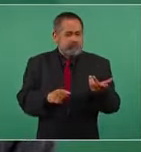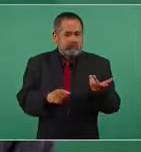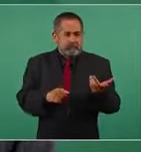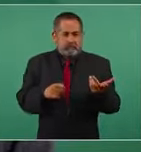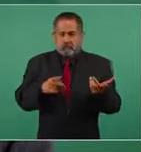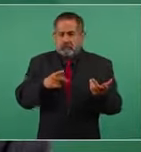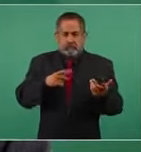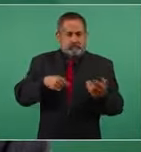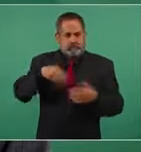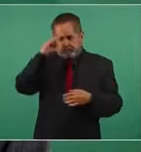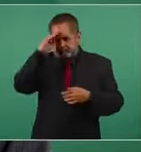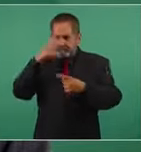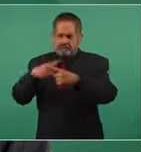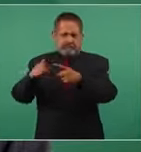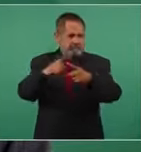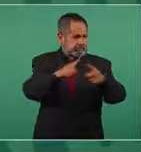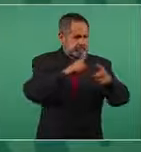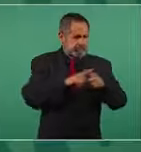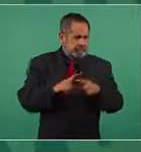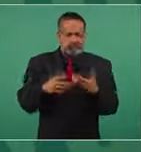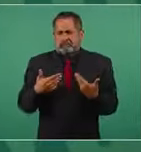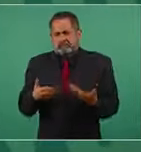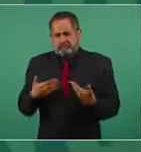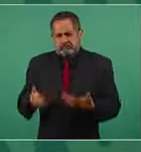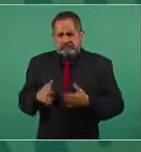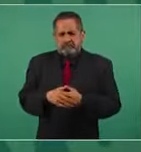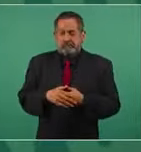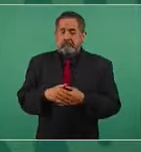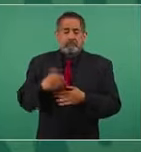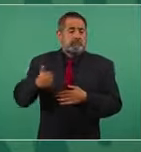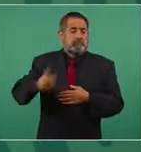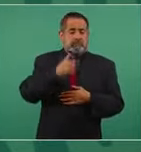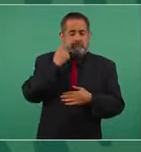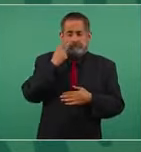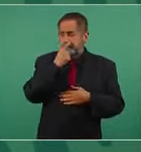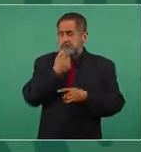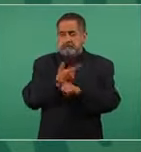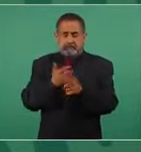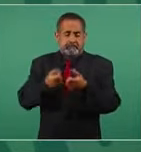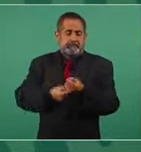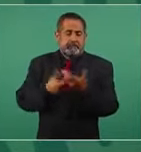pensemos igual y de las libertades sobre todo